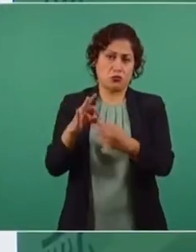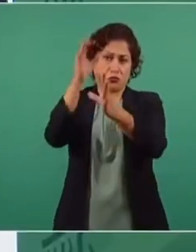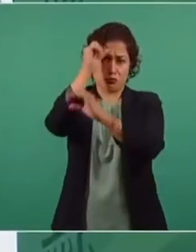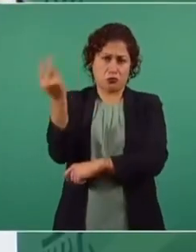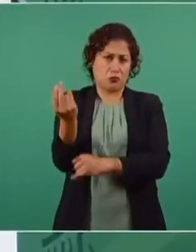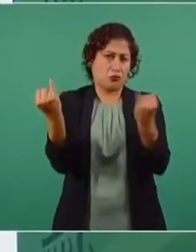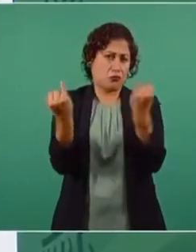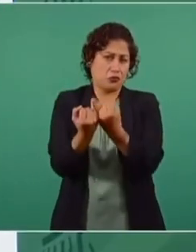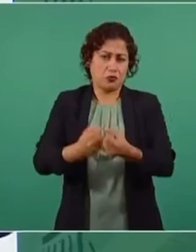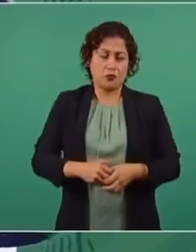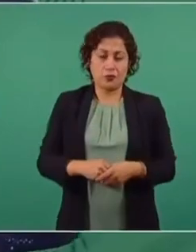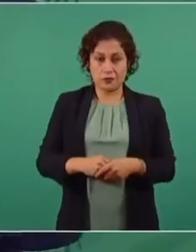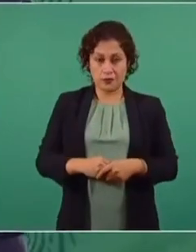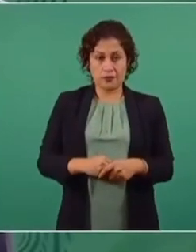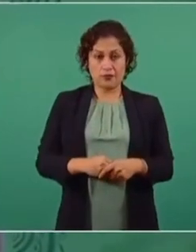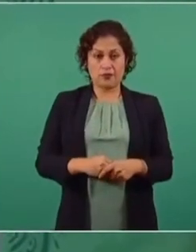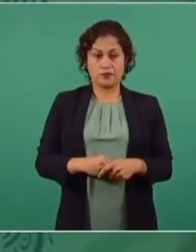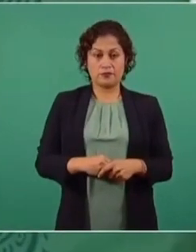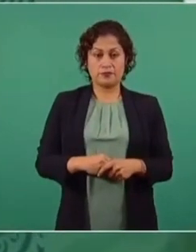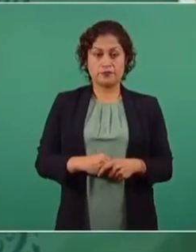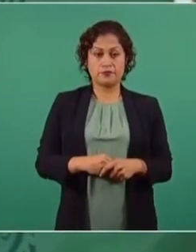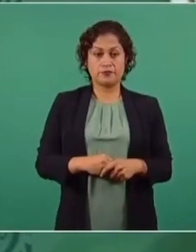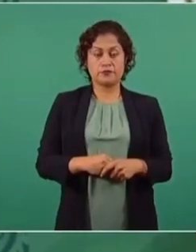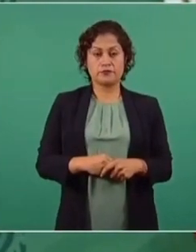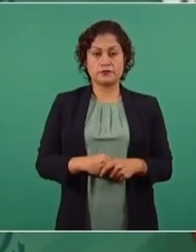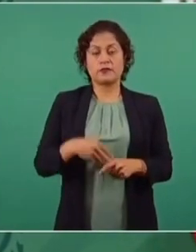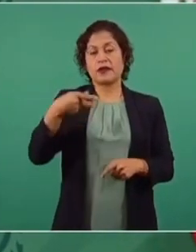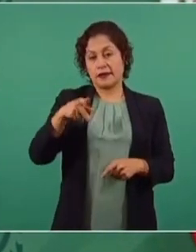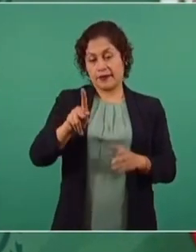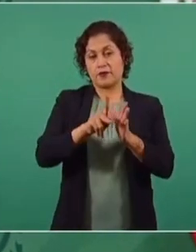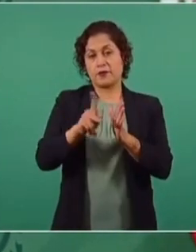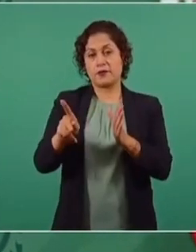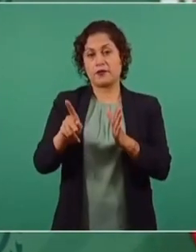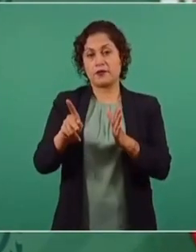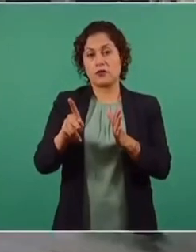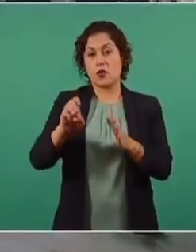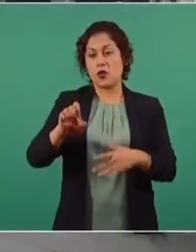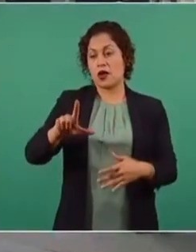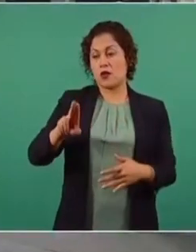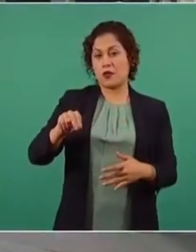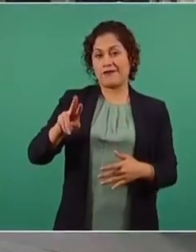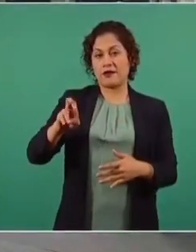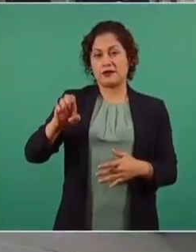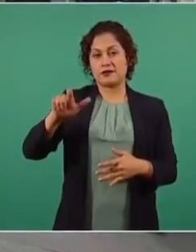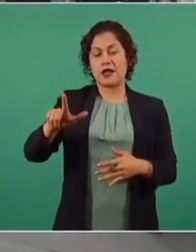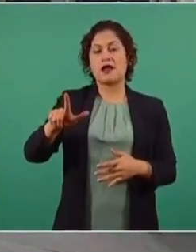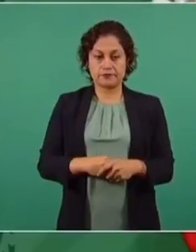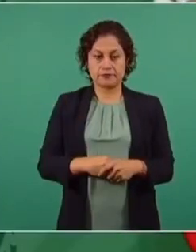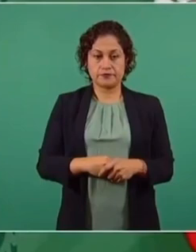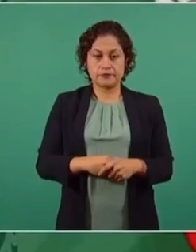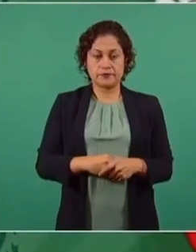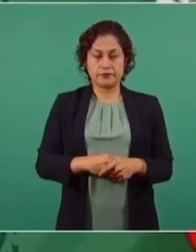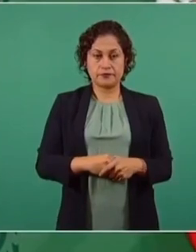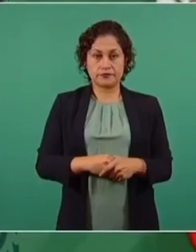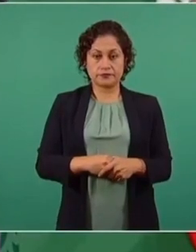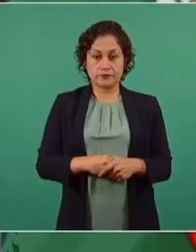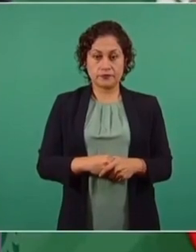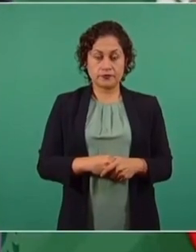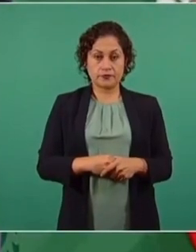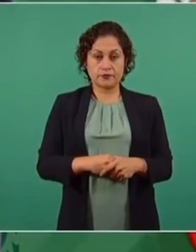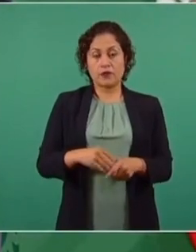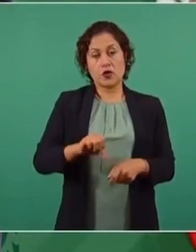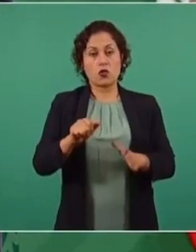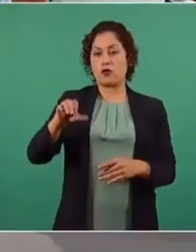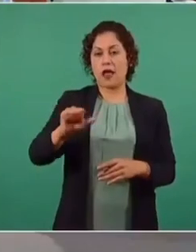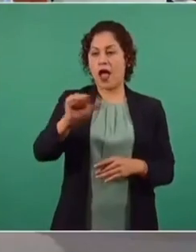son iguales, nada más que el Universal es más genérico y la